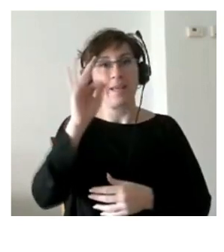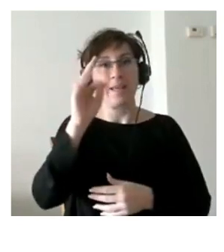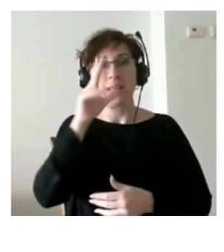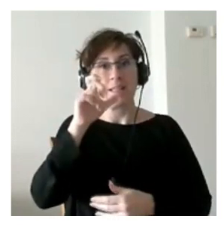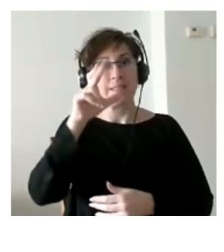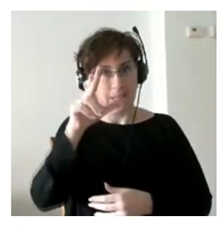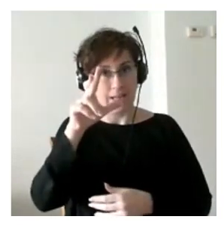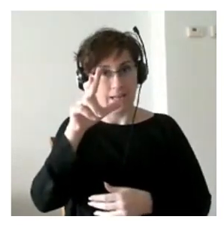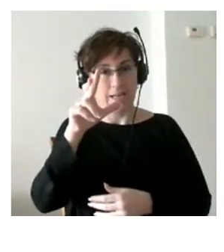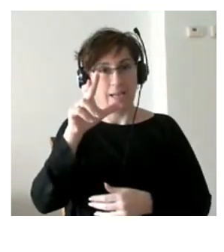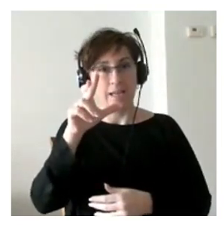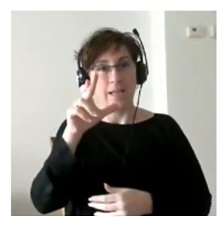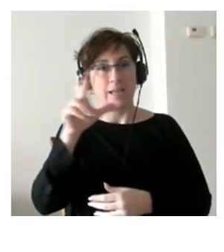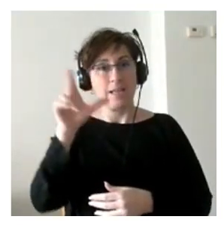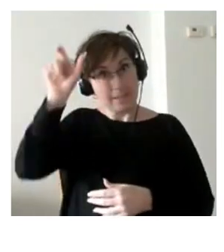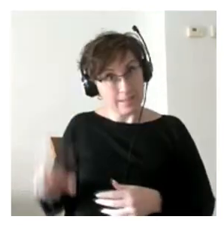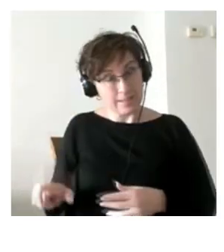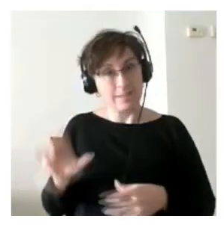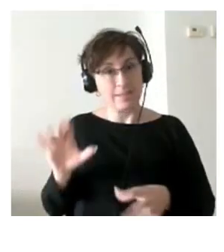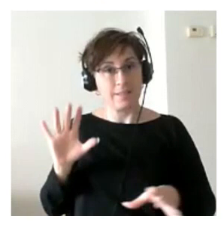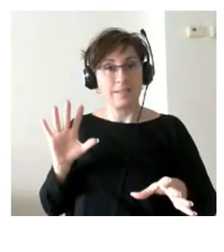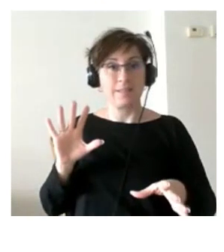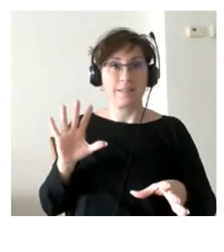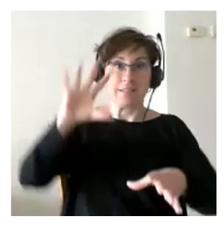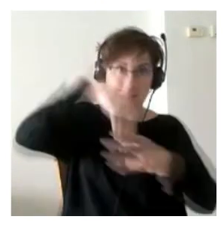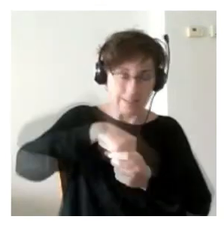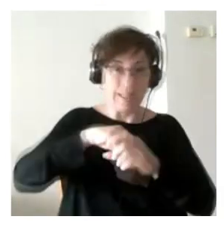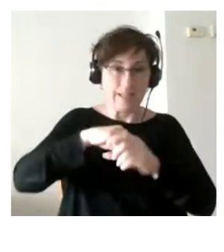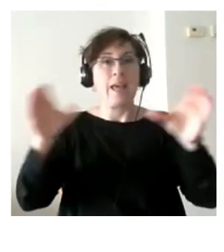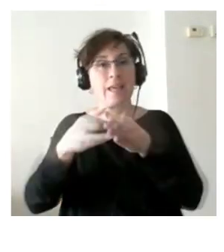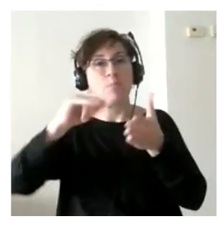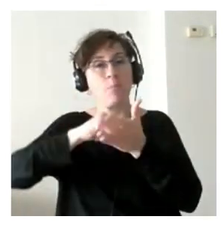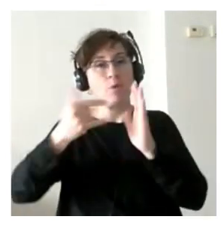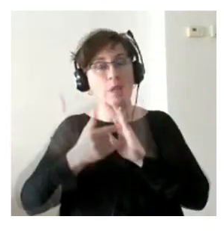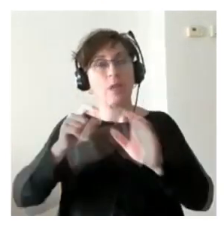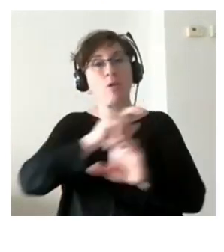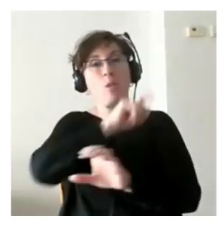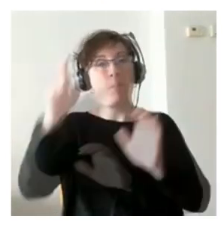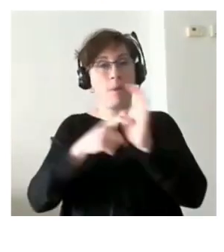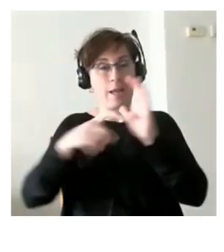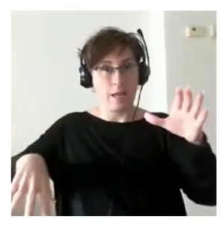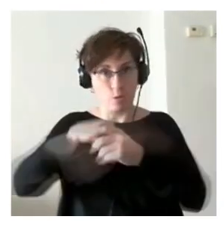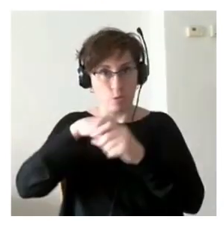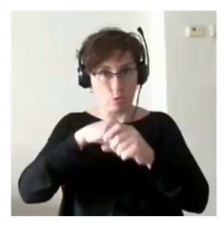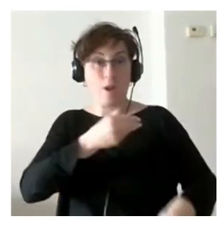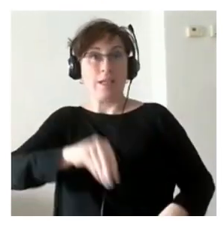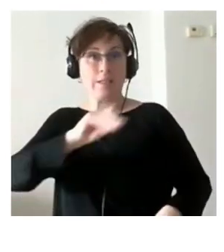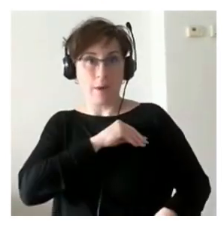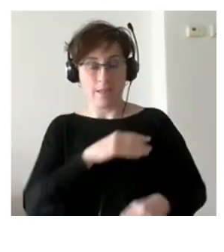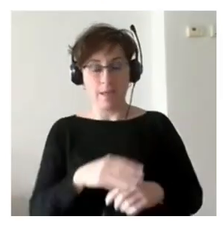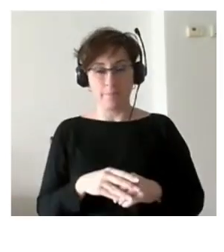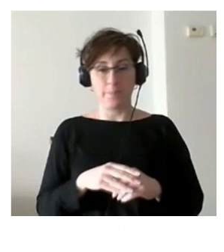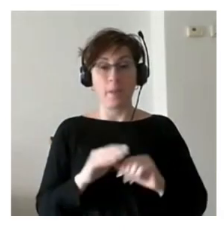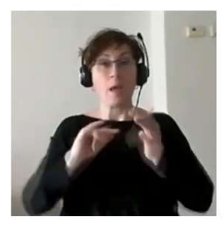Esther actualmente forma parte del equipo técnico de Plena Inclusión España anteriormente cuando se inició el proyecto